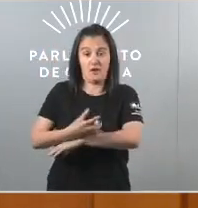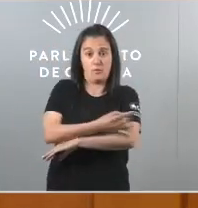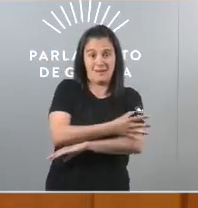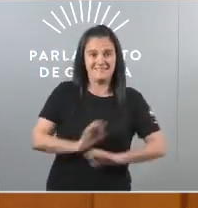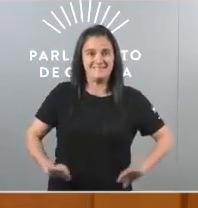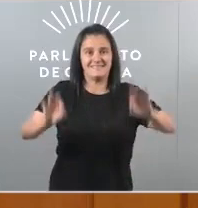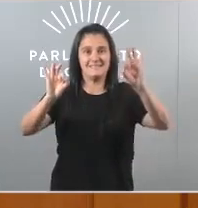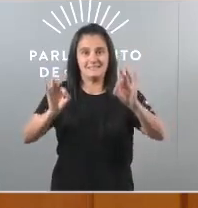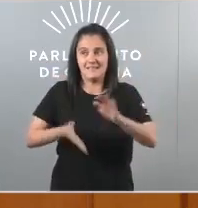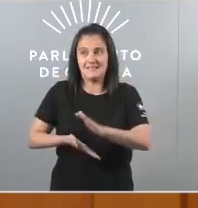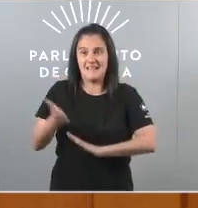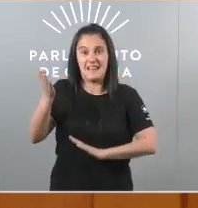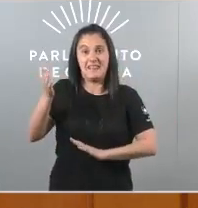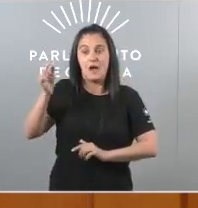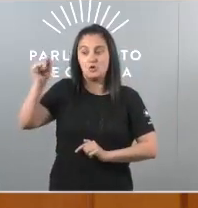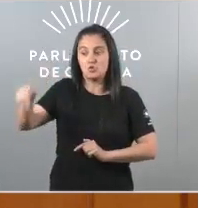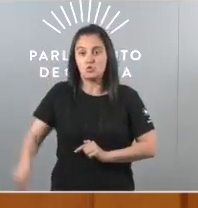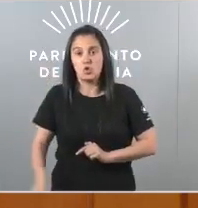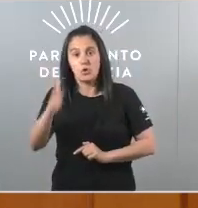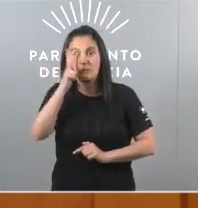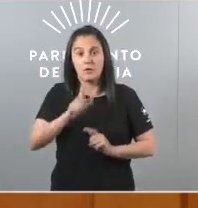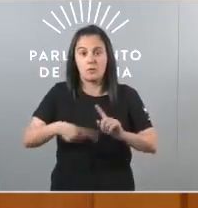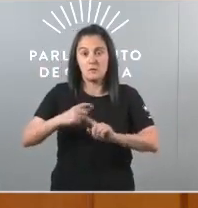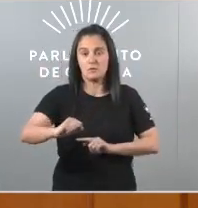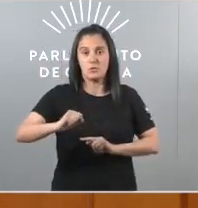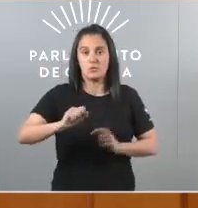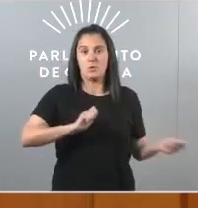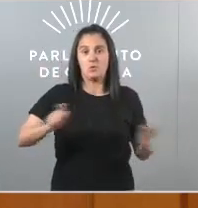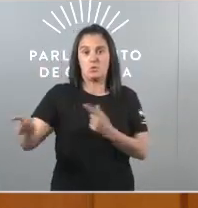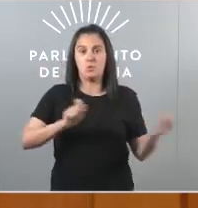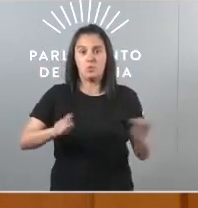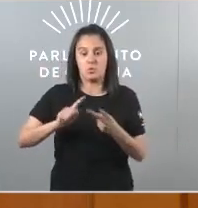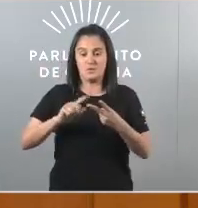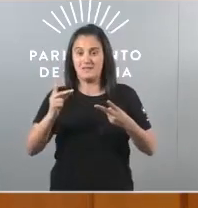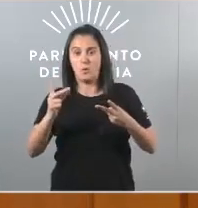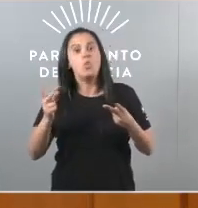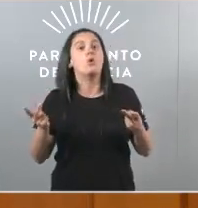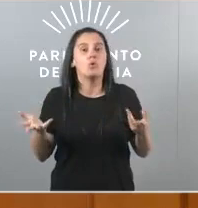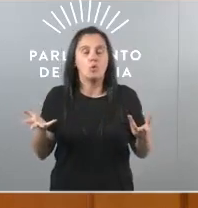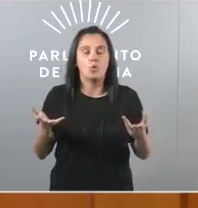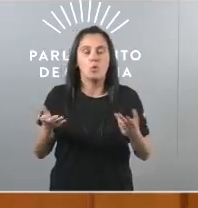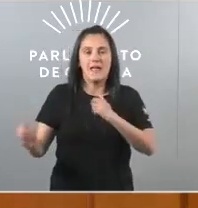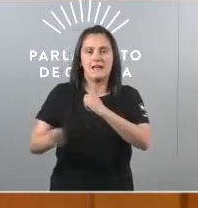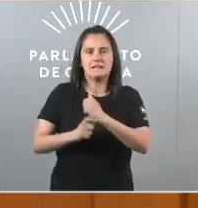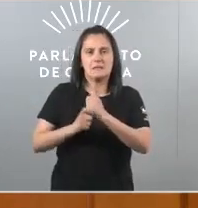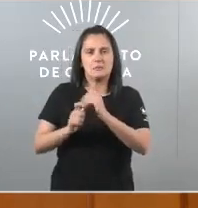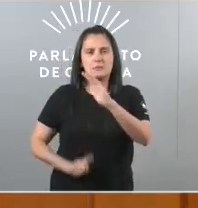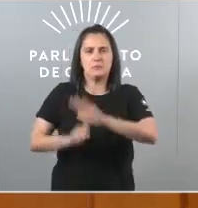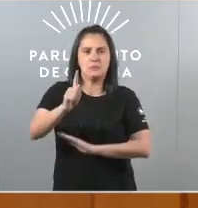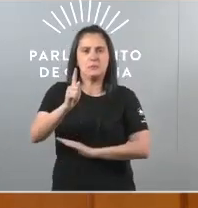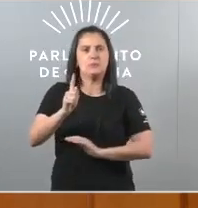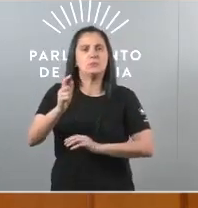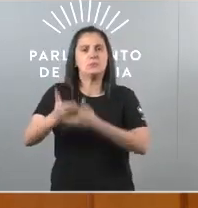particular a saída sur de Vigo e o corredor atlántico de mercadorías en segundo lugar unha estrategia de desenvolvemento